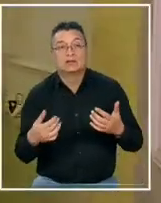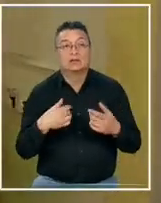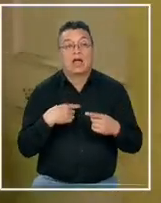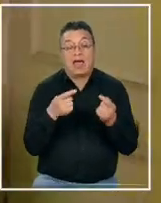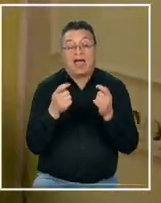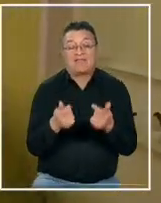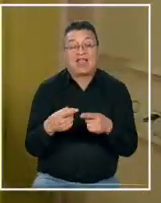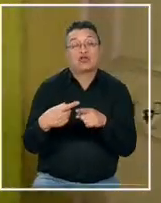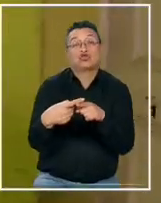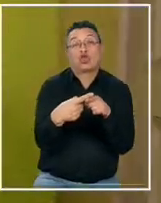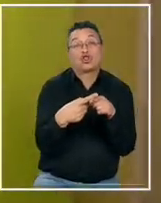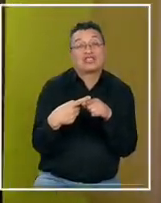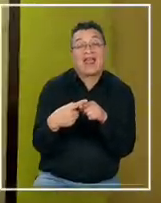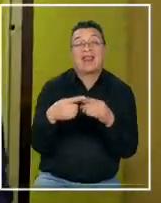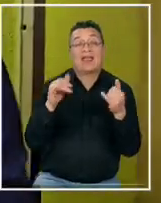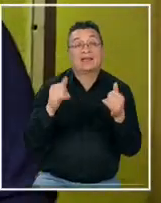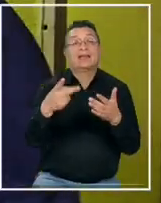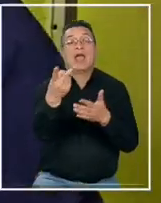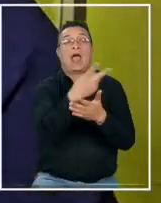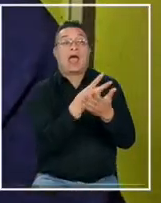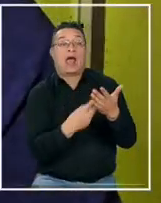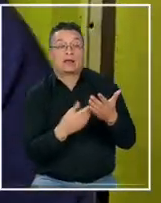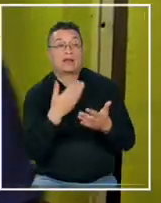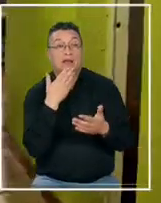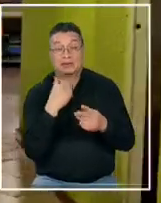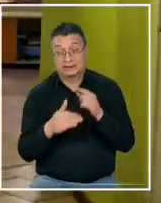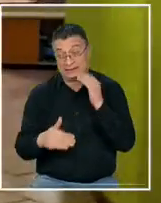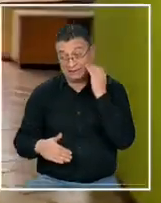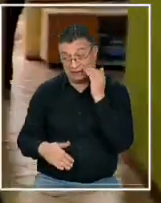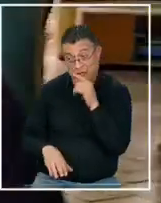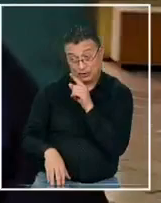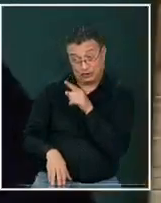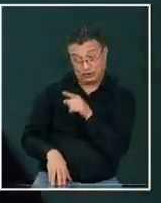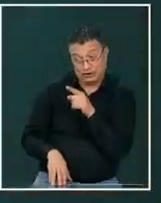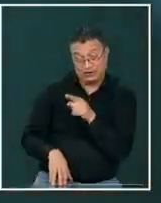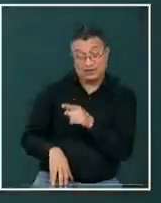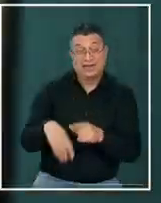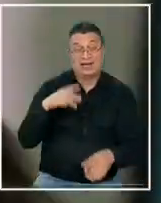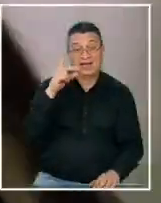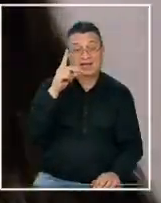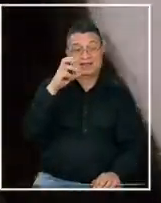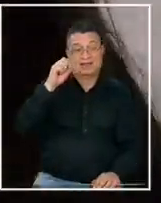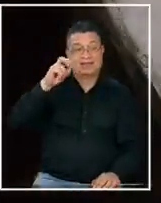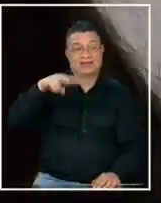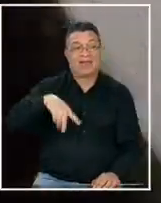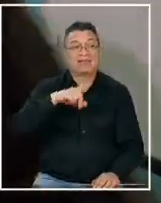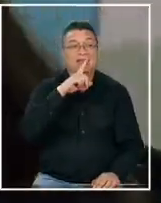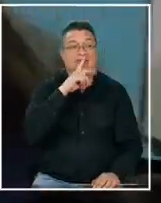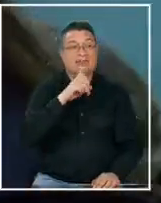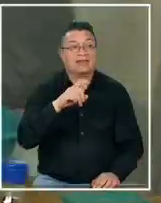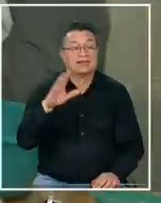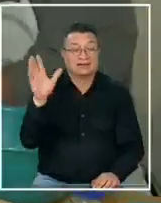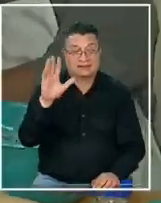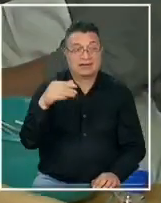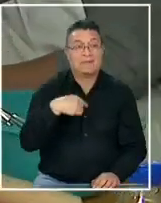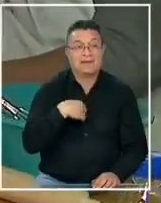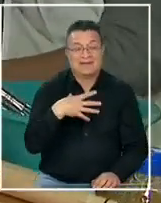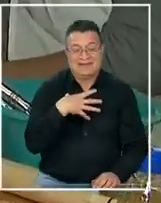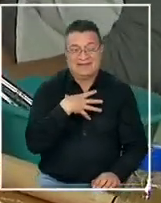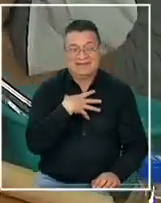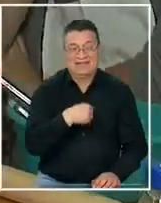habilidades sociales y también de arte y este chiquito que está ahí es Dante mi hijo